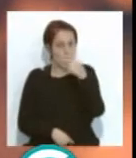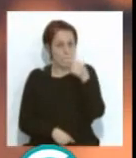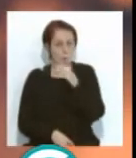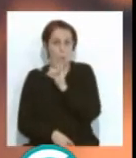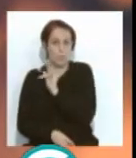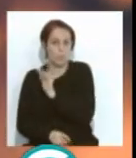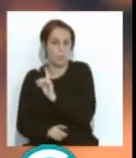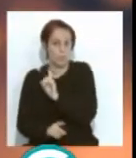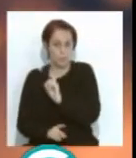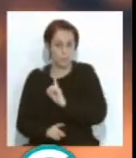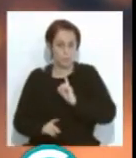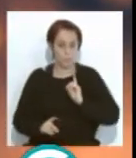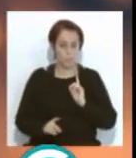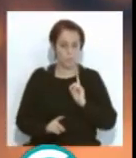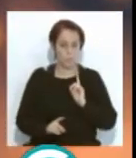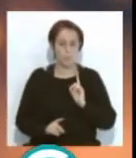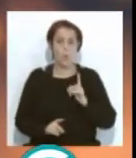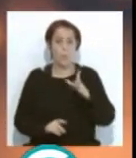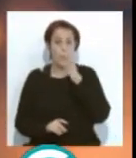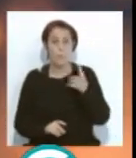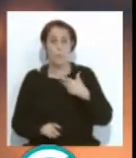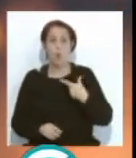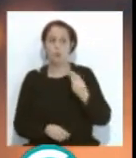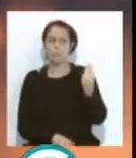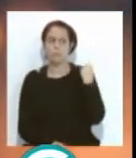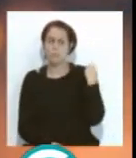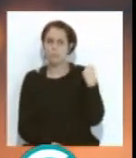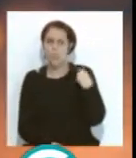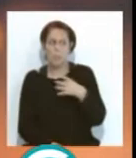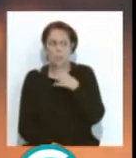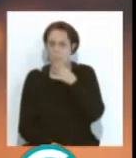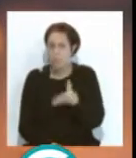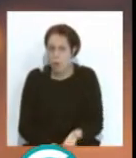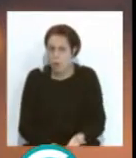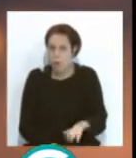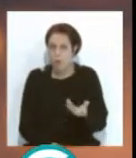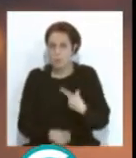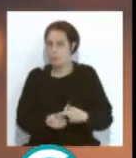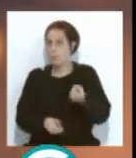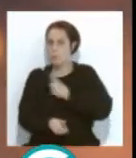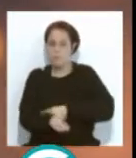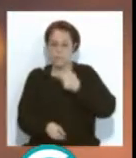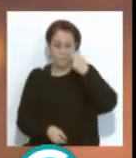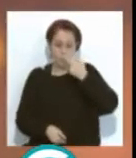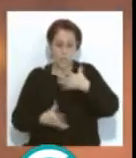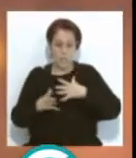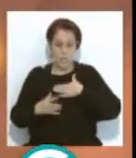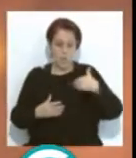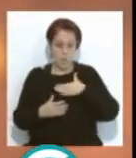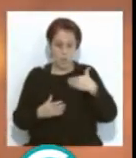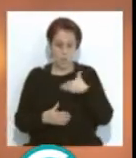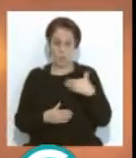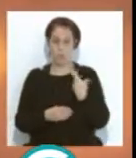positivo. No por nada, sino porque nos lleva a preguntarnos el por qué de ese extremo interés por comerte un mes